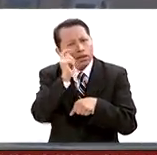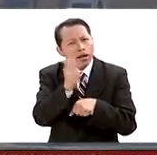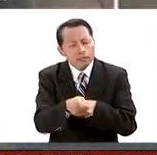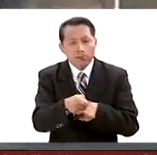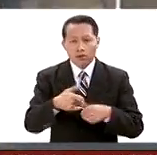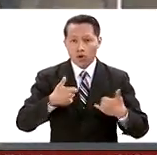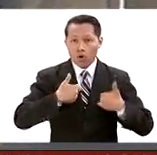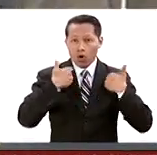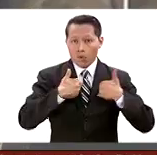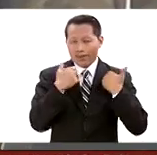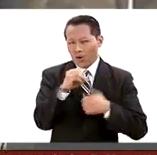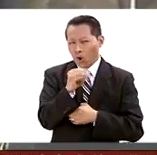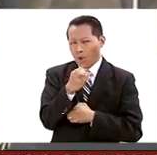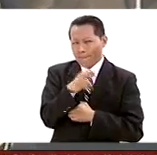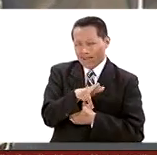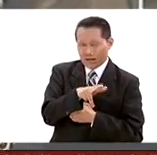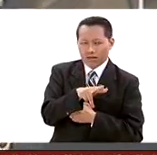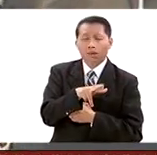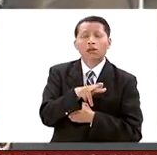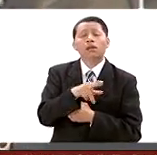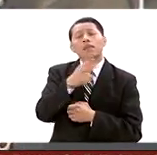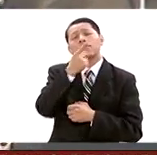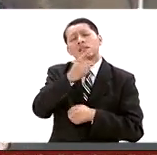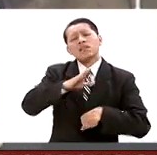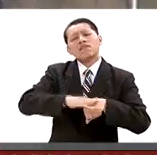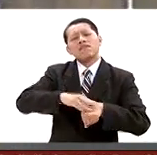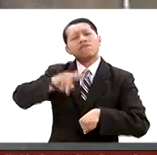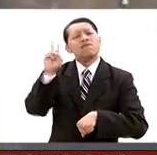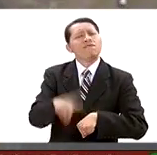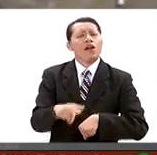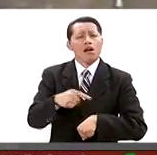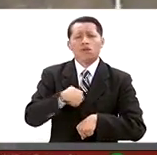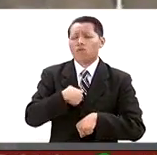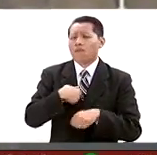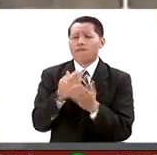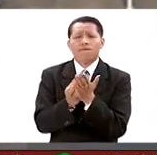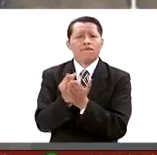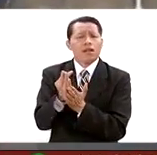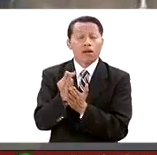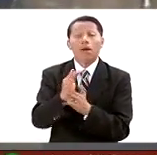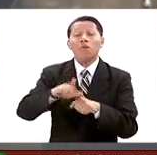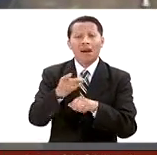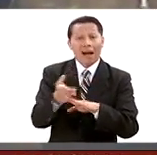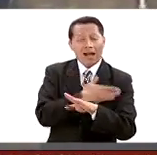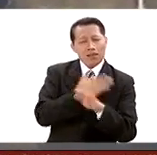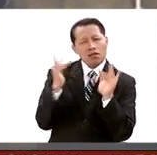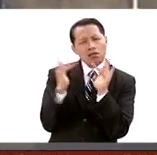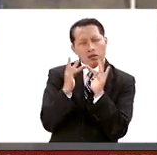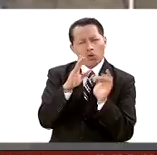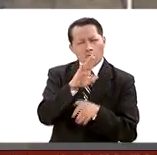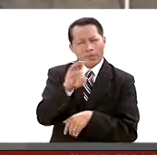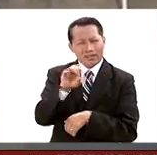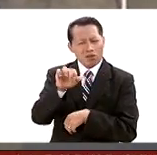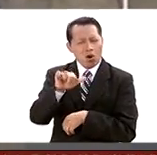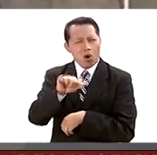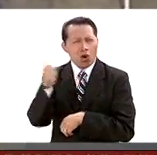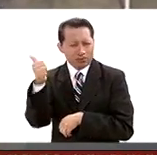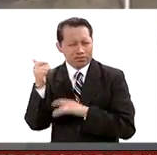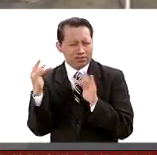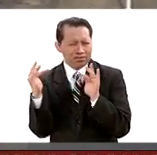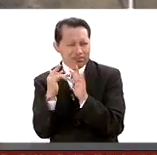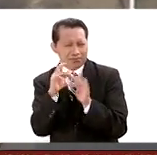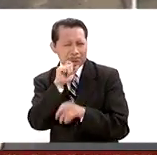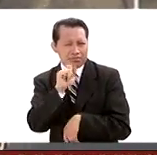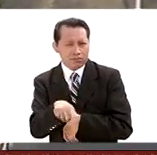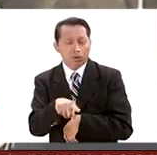este joven Omar Matín hizo público a través de la llamada 9-11 con el grupo Estado Islámico tiene que ver como